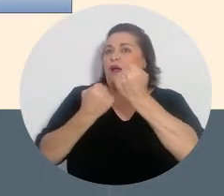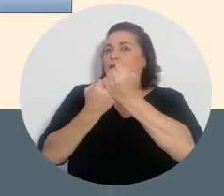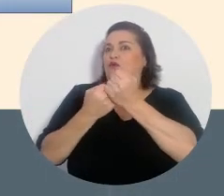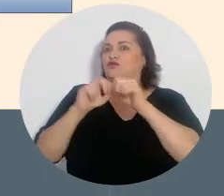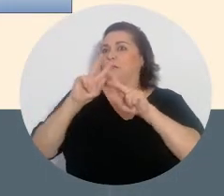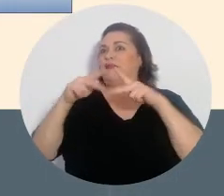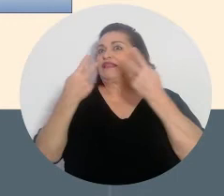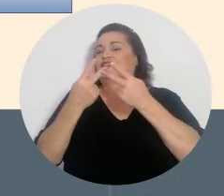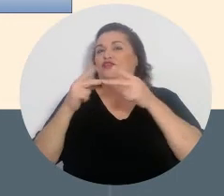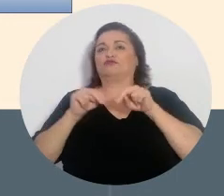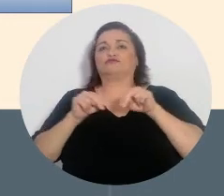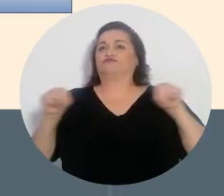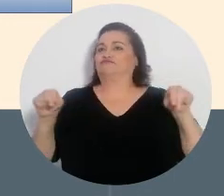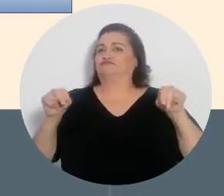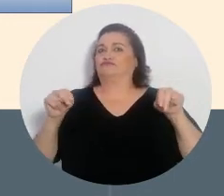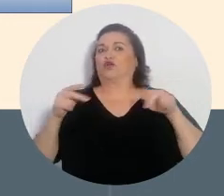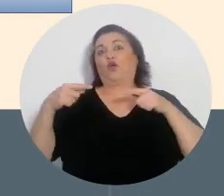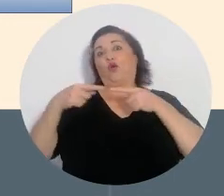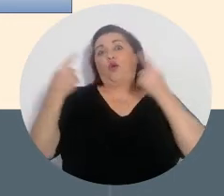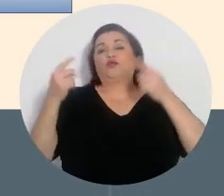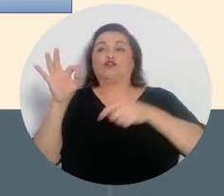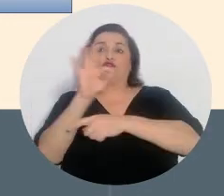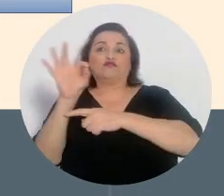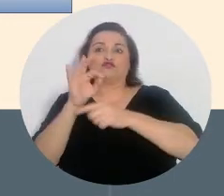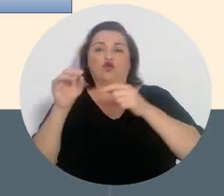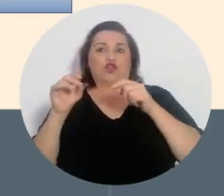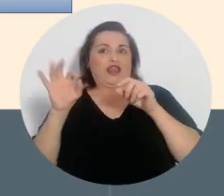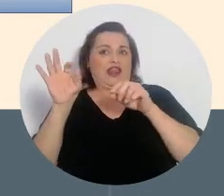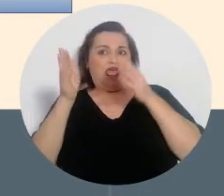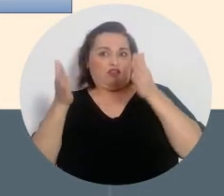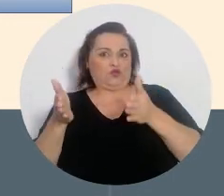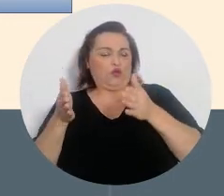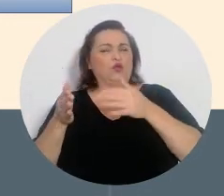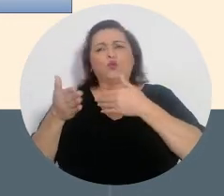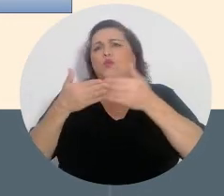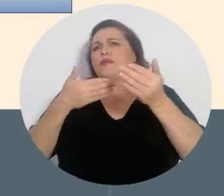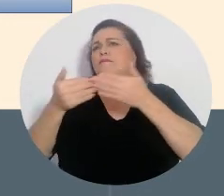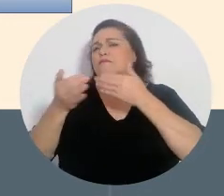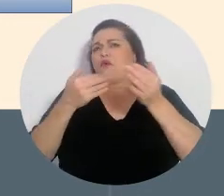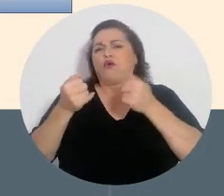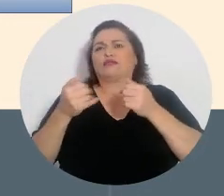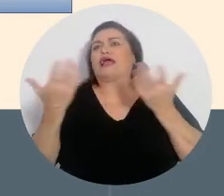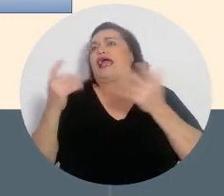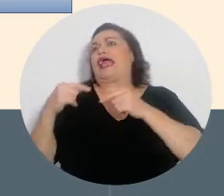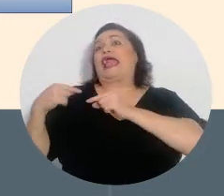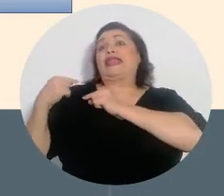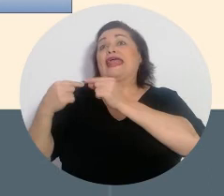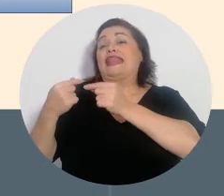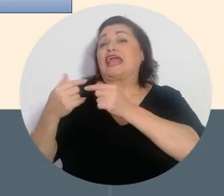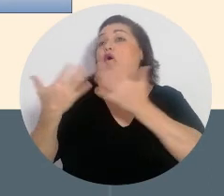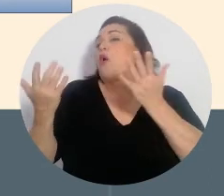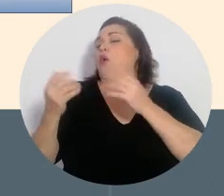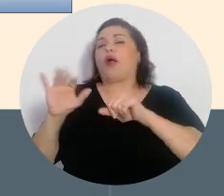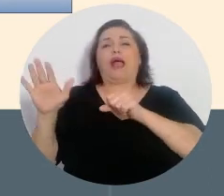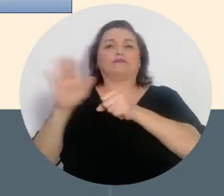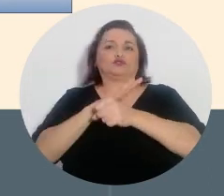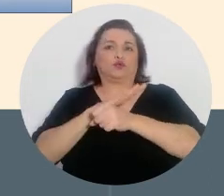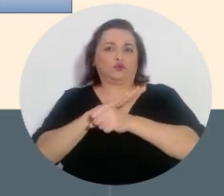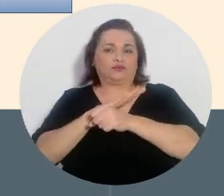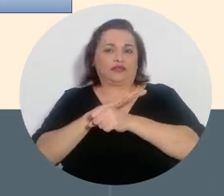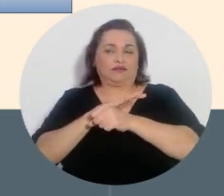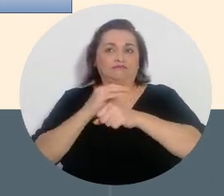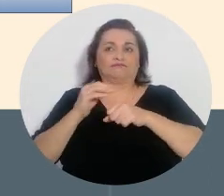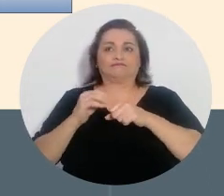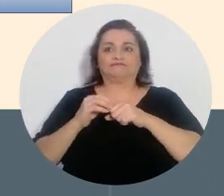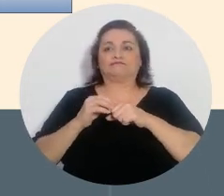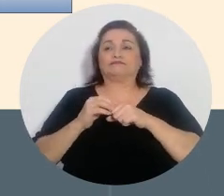contra algún funcionario, independientemente del tipo de restricción a la cual este sujeto, ya sea la genérica o ya sea la absoluta.